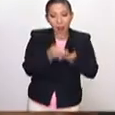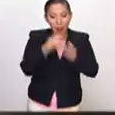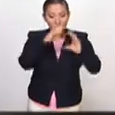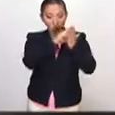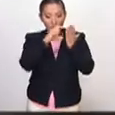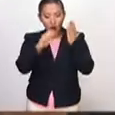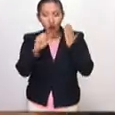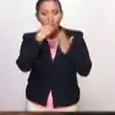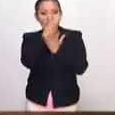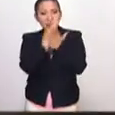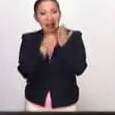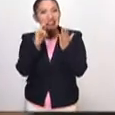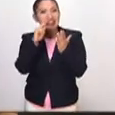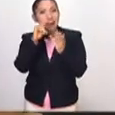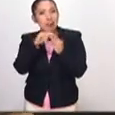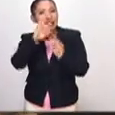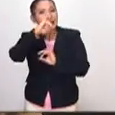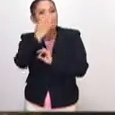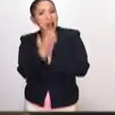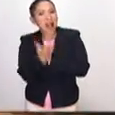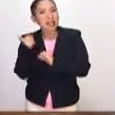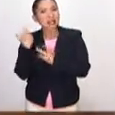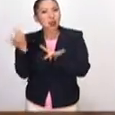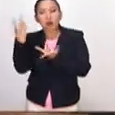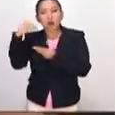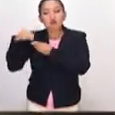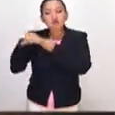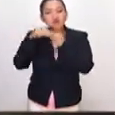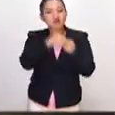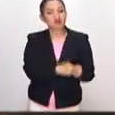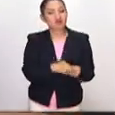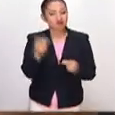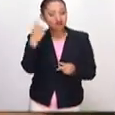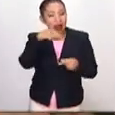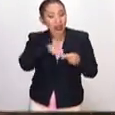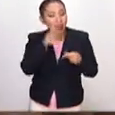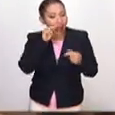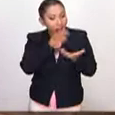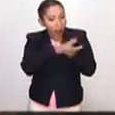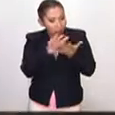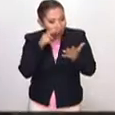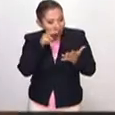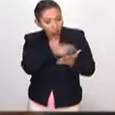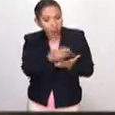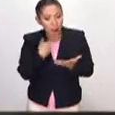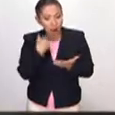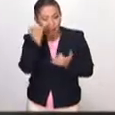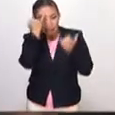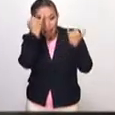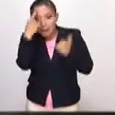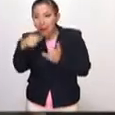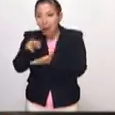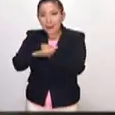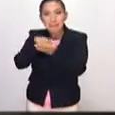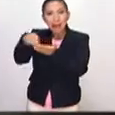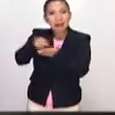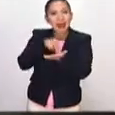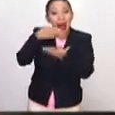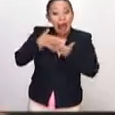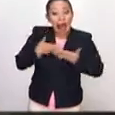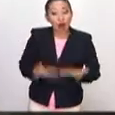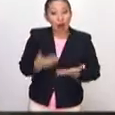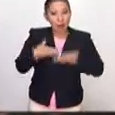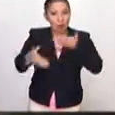dibujos, de imágenes peregrinas, como las llamamos, que se convirtieron en grandes paradigmas para pintar lo que estaba de moda,